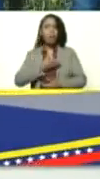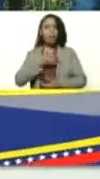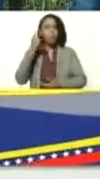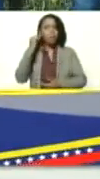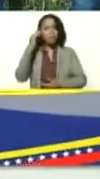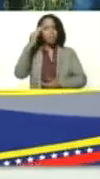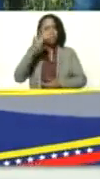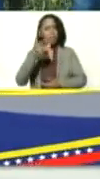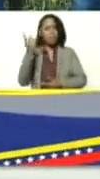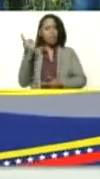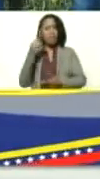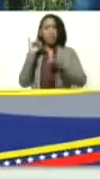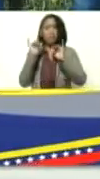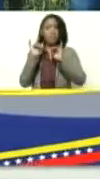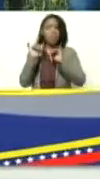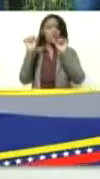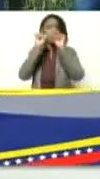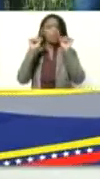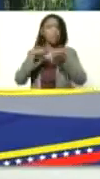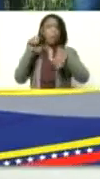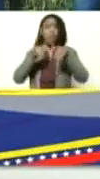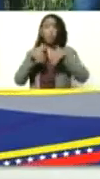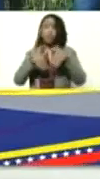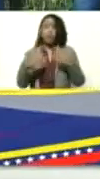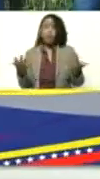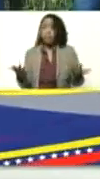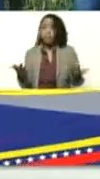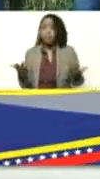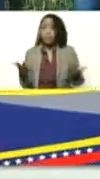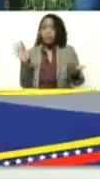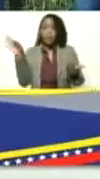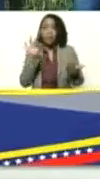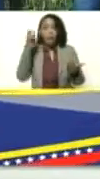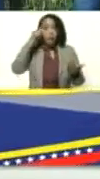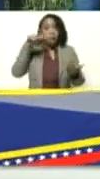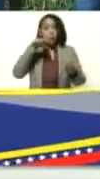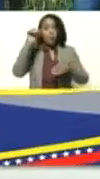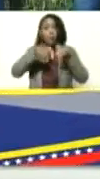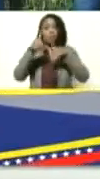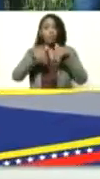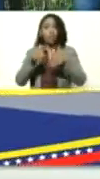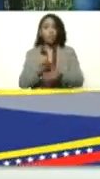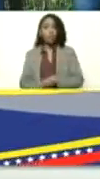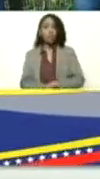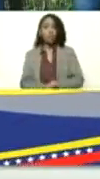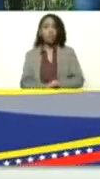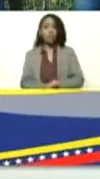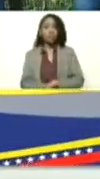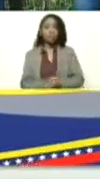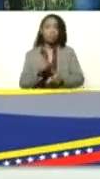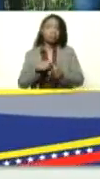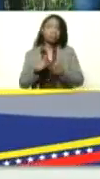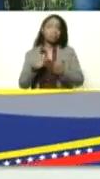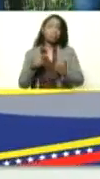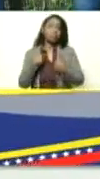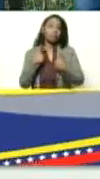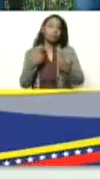electos con el mismo sistema electoral los eligió el pueblo con votos entonces yo